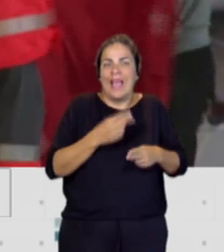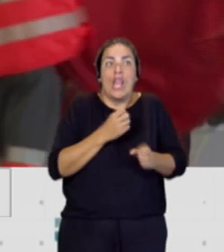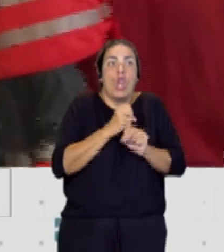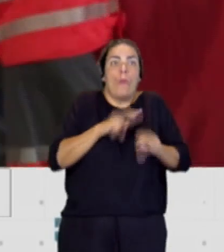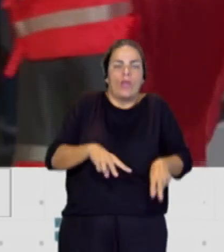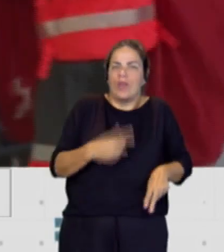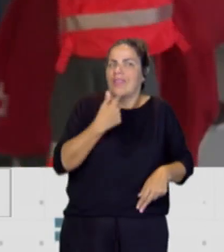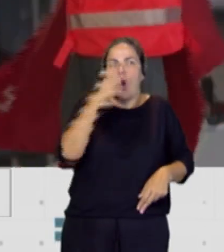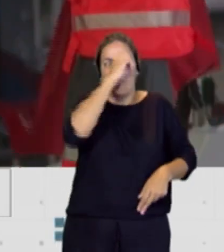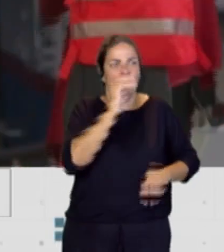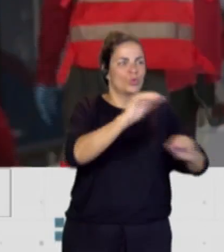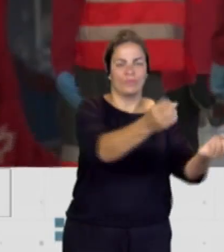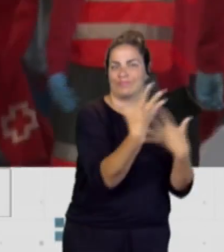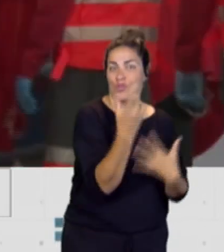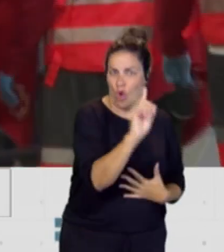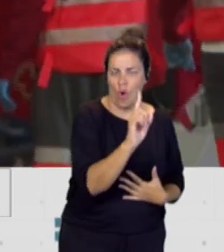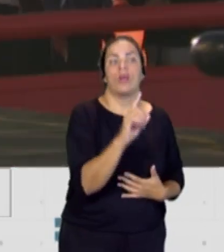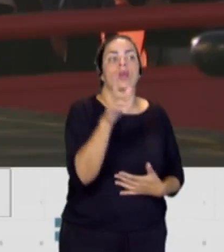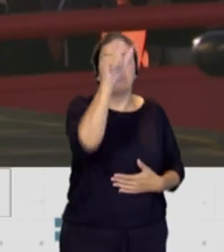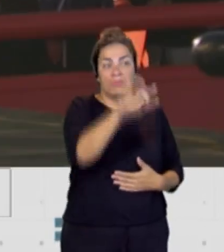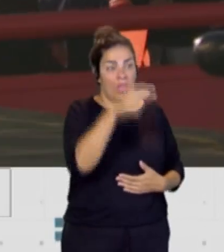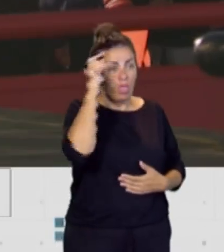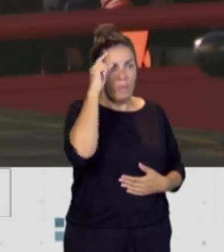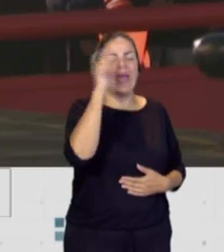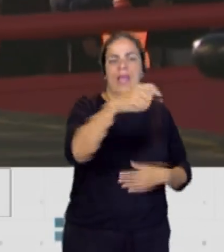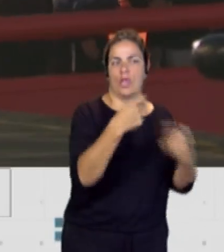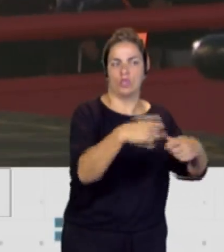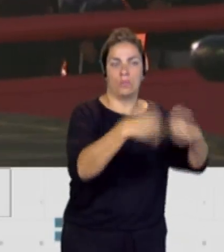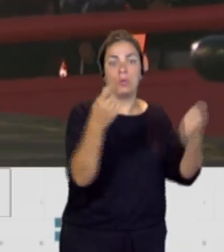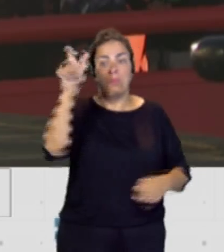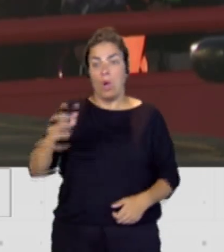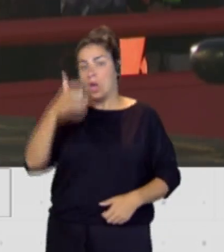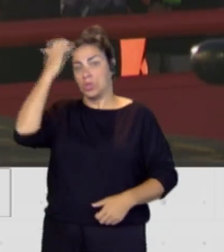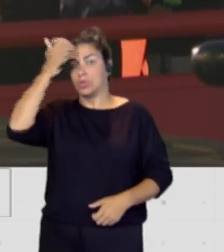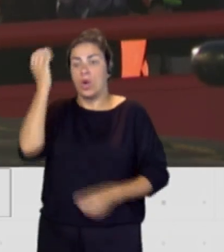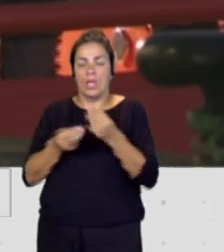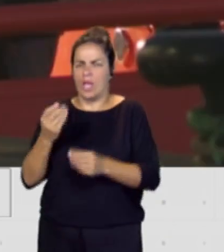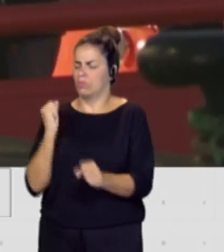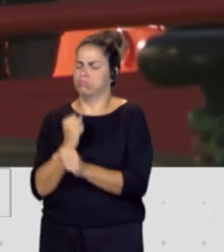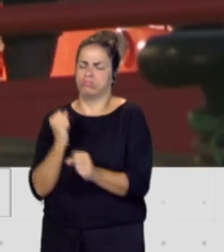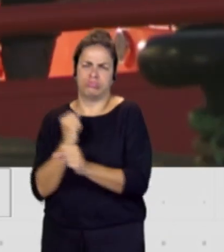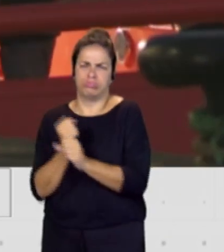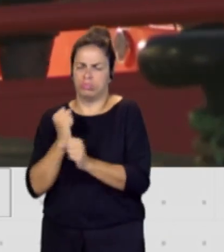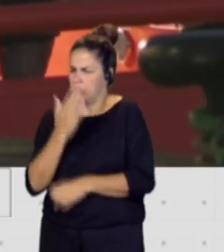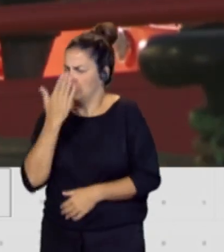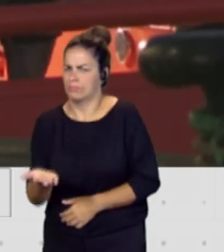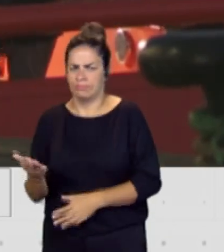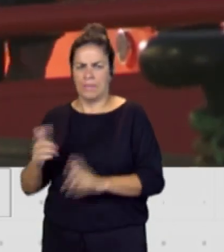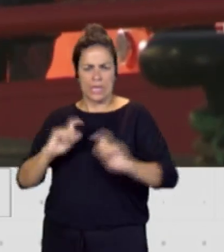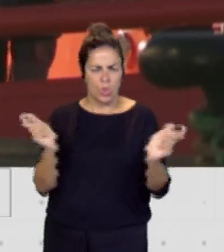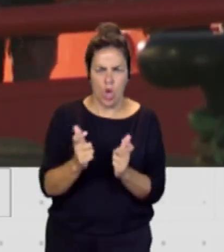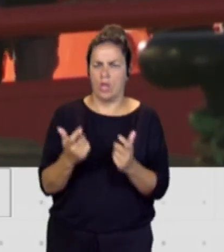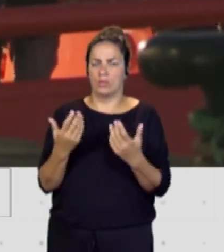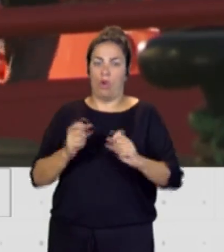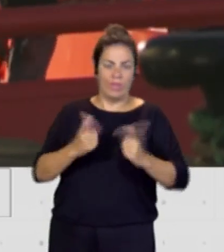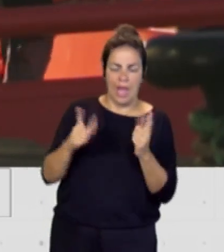el señor, el señor Domínguez lo único que ha hecho el señor Torres es trabajar intensamente de forma leal en reuniones oficiales y oficiosas con el presidente